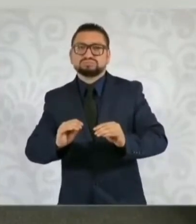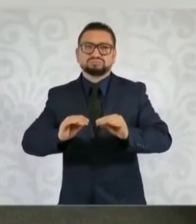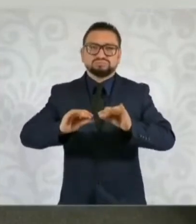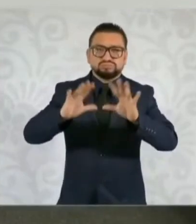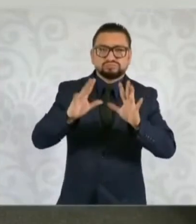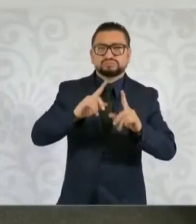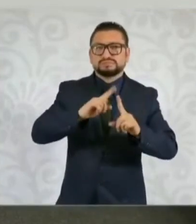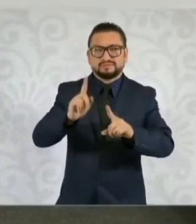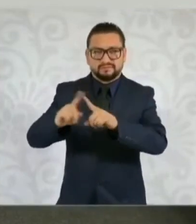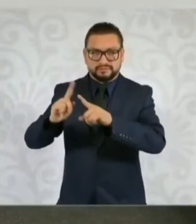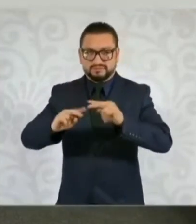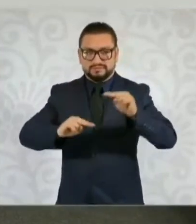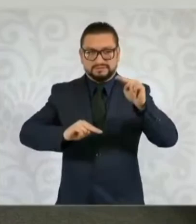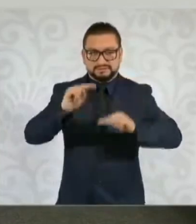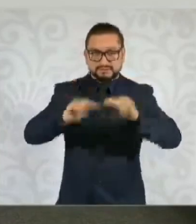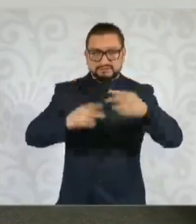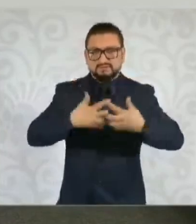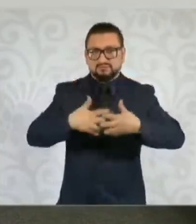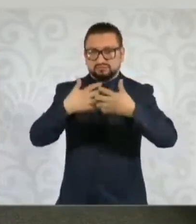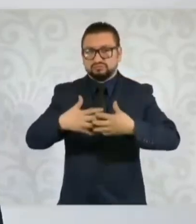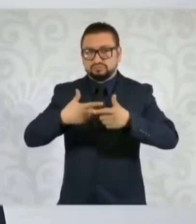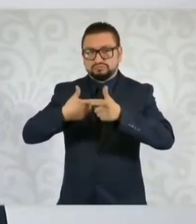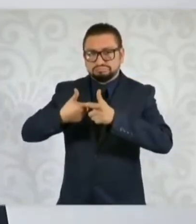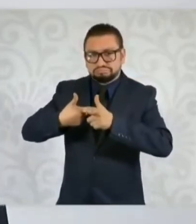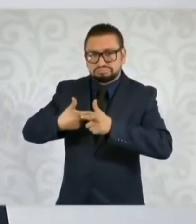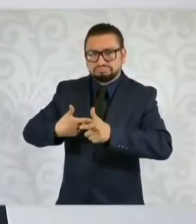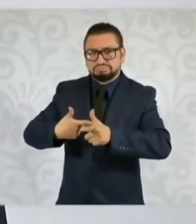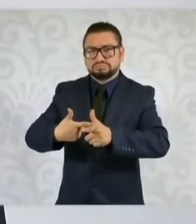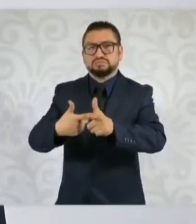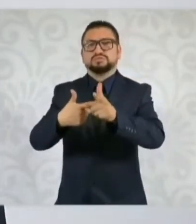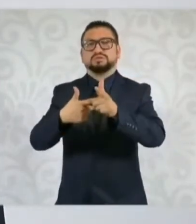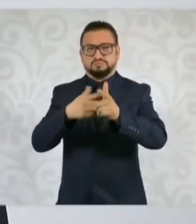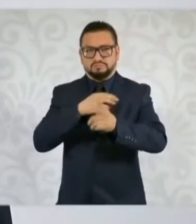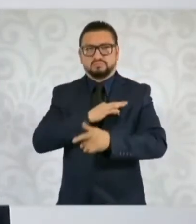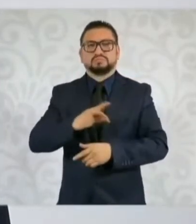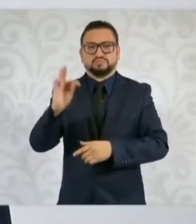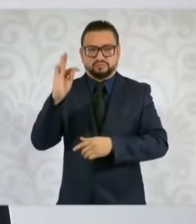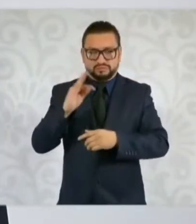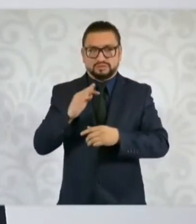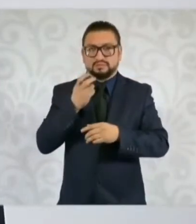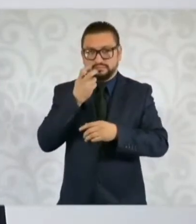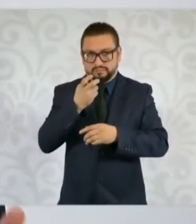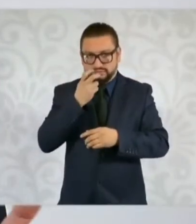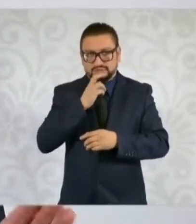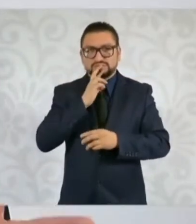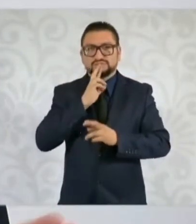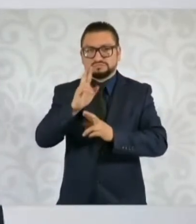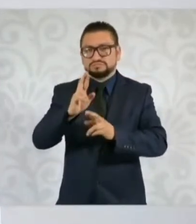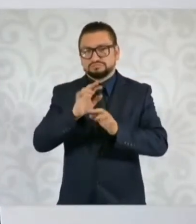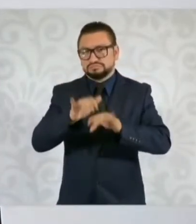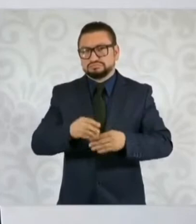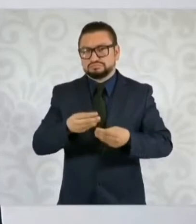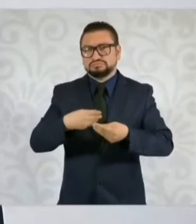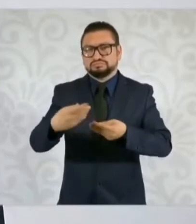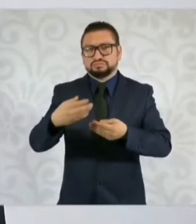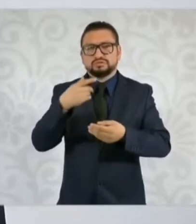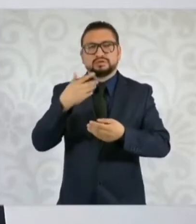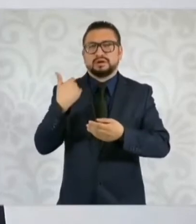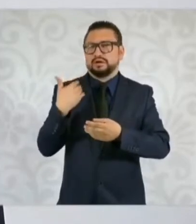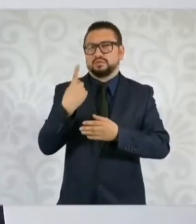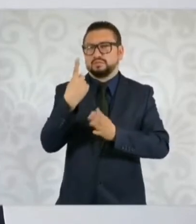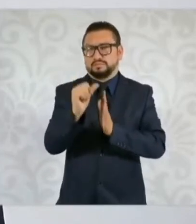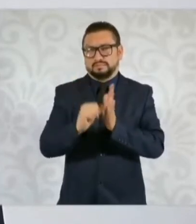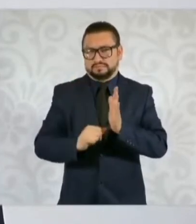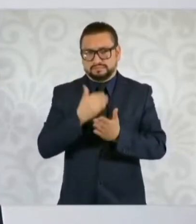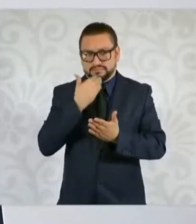Tenemos un nivel de proceso que puede ser continuo y es lo que se ha reportado en el último mes.